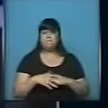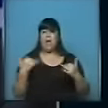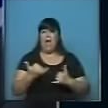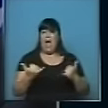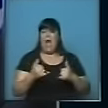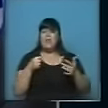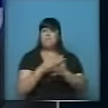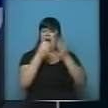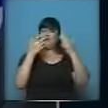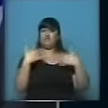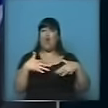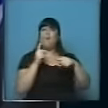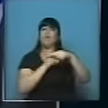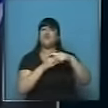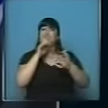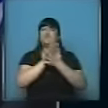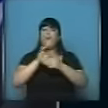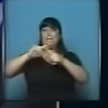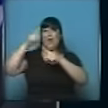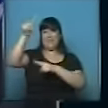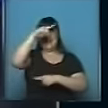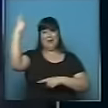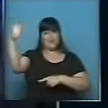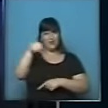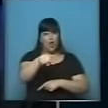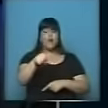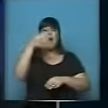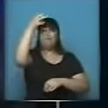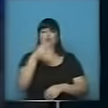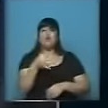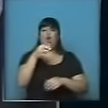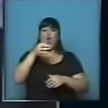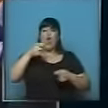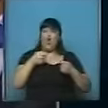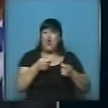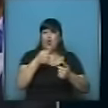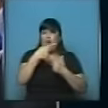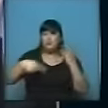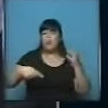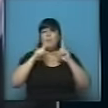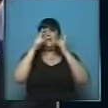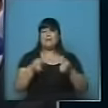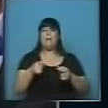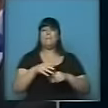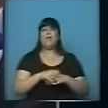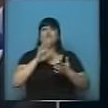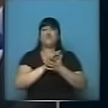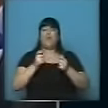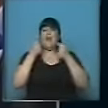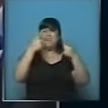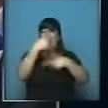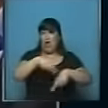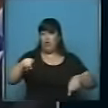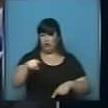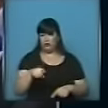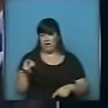impacto también positivo de políticas nacionales basadas en el consumo y transferencia también de recursos? Que